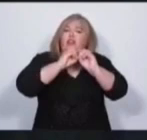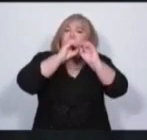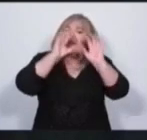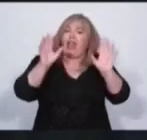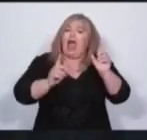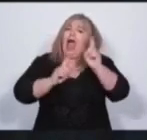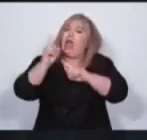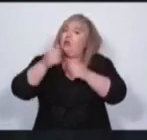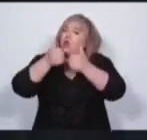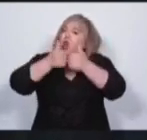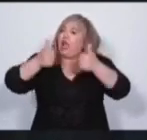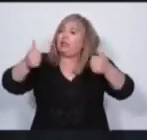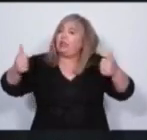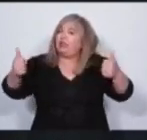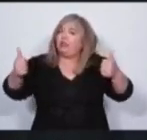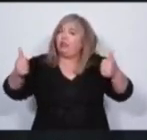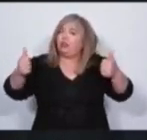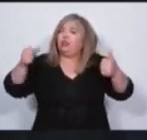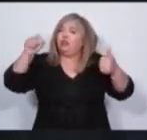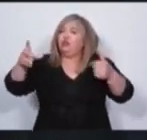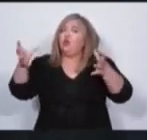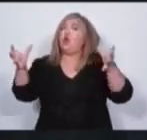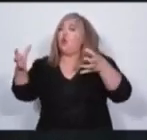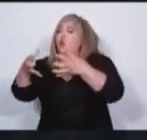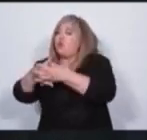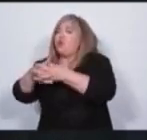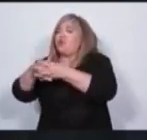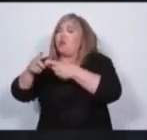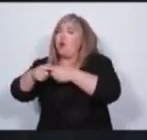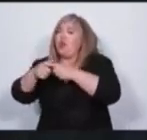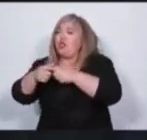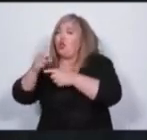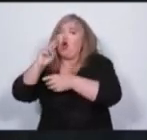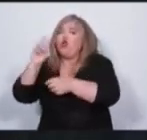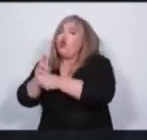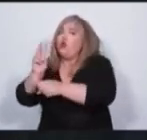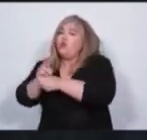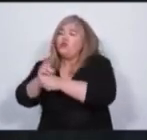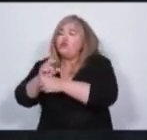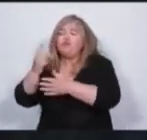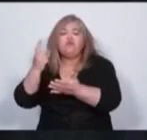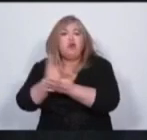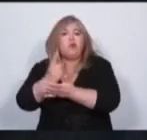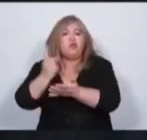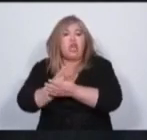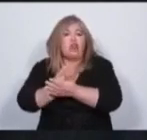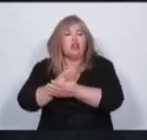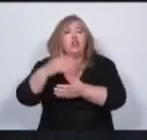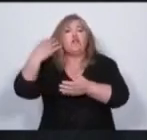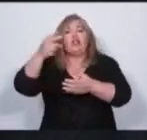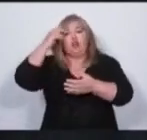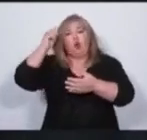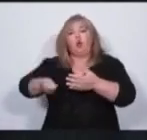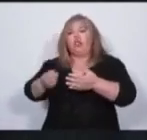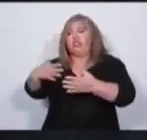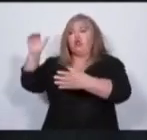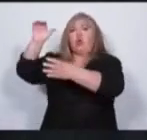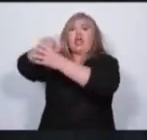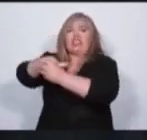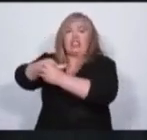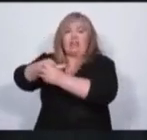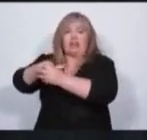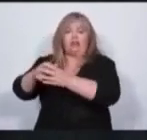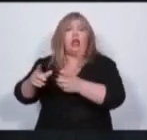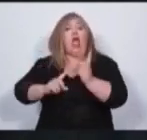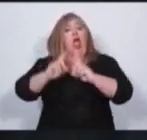institucionalidad no la pudieron cuidar ni siquiera en sus partidos políticos y tuvieron que ser intervenidos. Hay otros que no pueden hablar